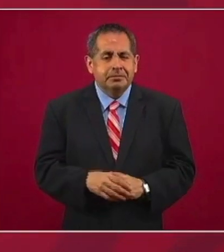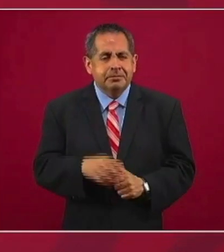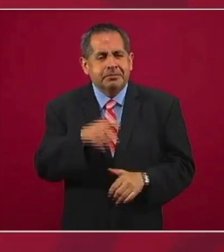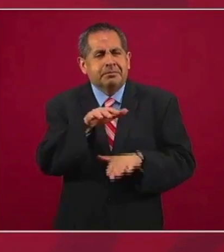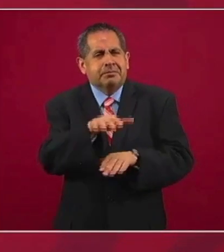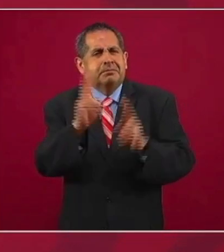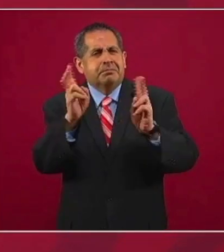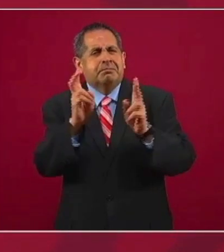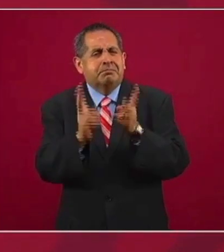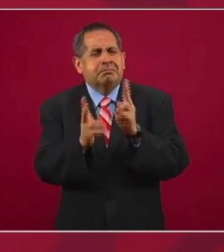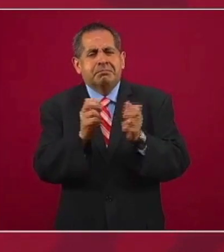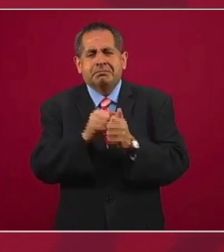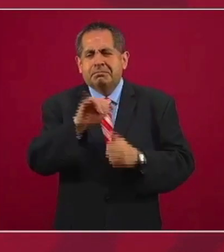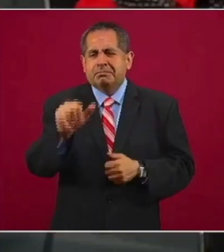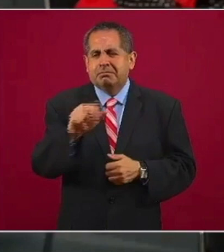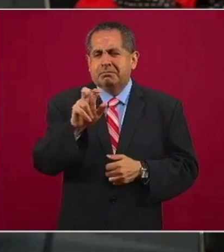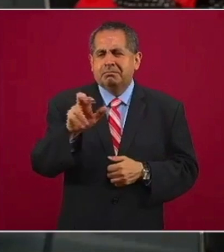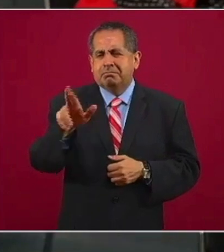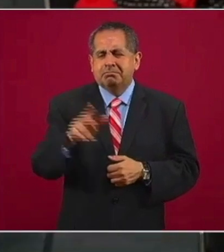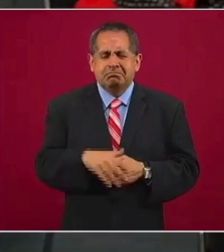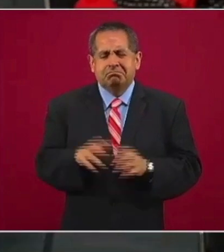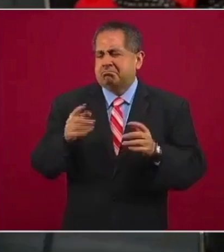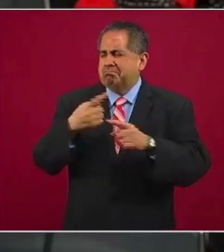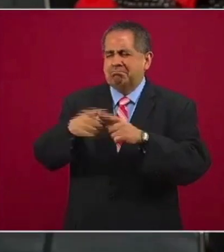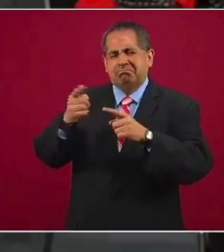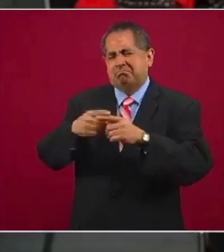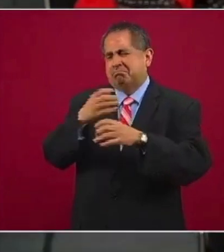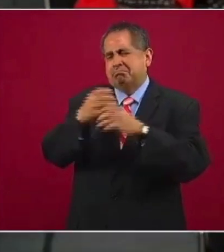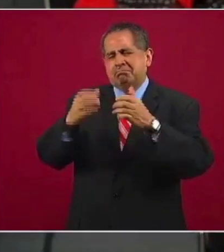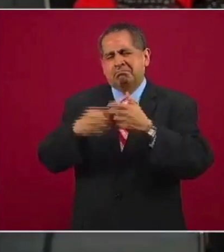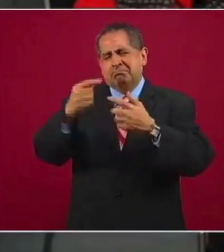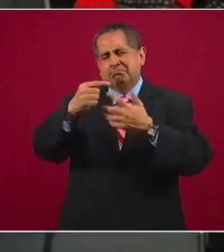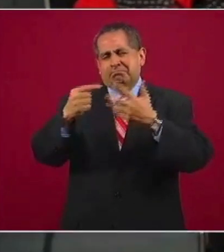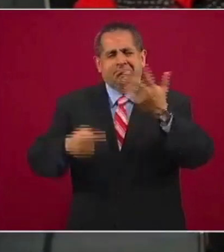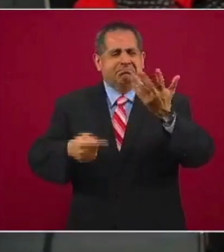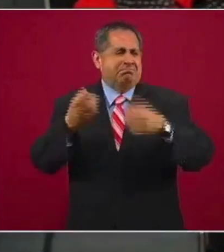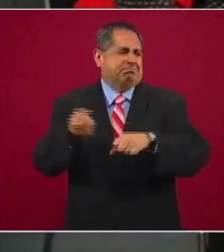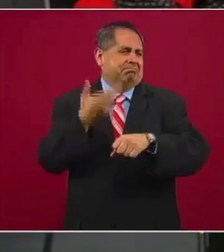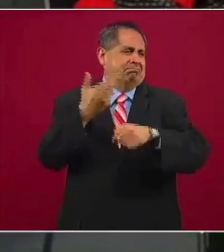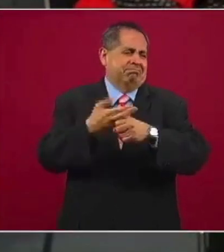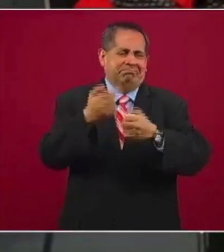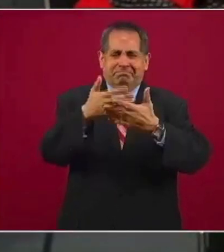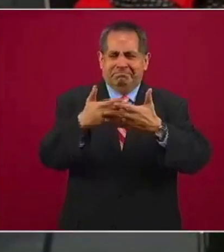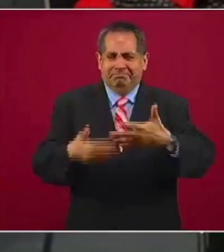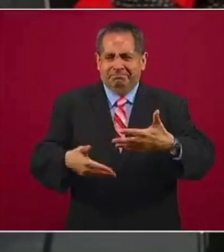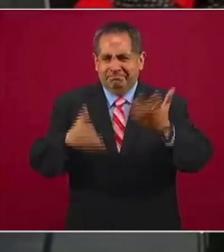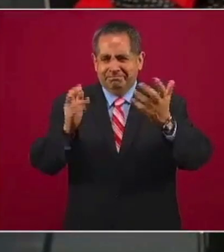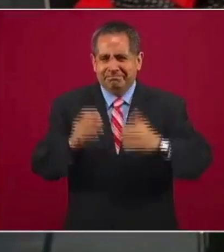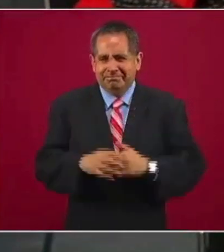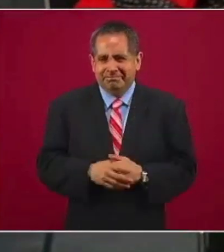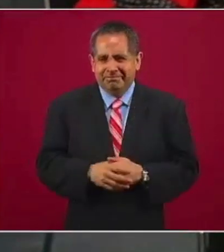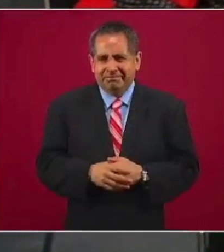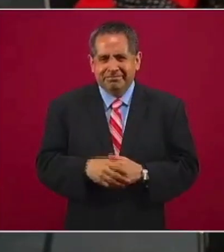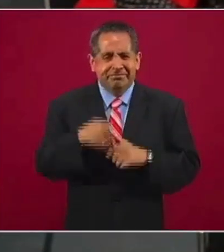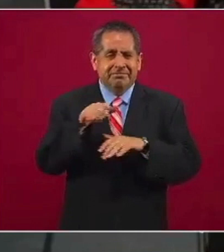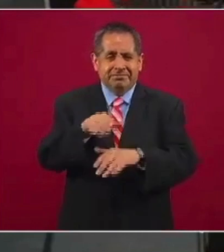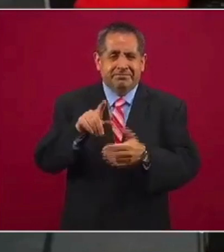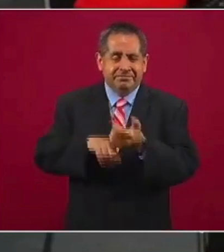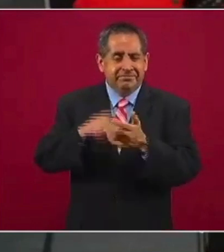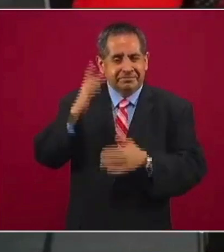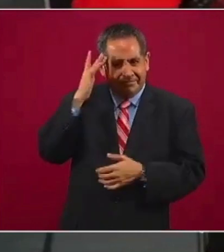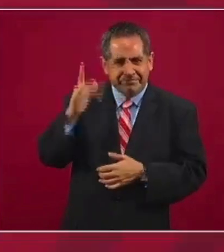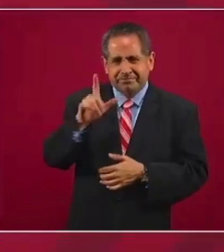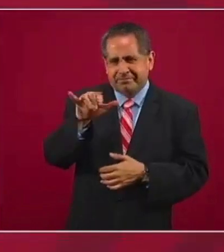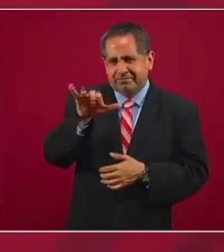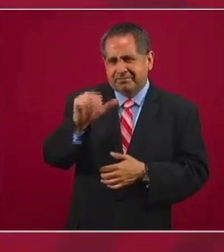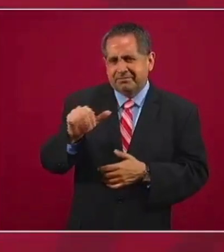¿Sobre qué va a platicar con Jiménez Espriu? Pues todo lo que tiene que ver con la secretaría. ¿Sobre Santa Lucía, por ejemplo?